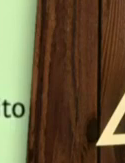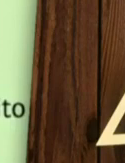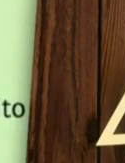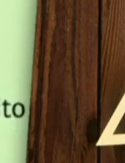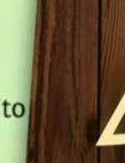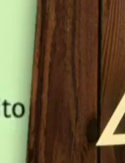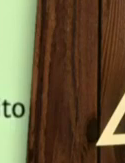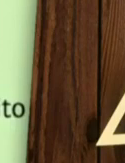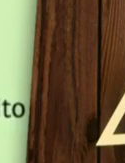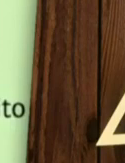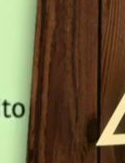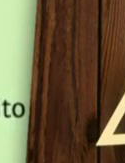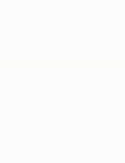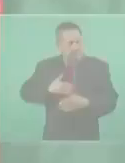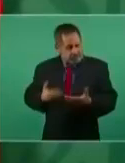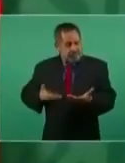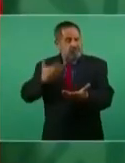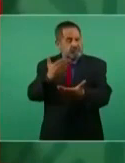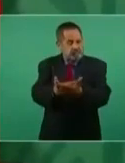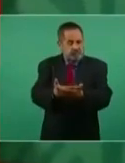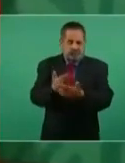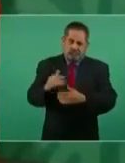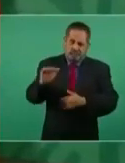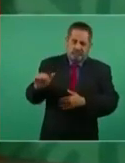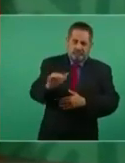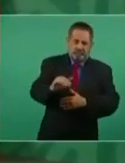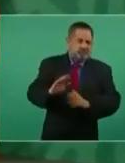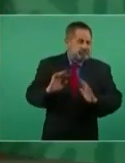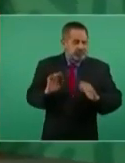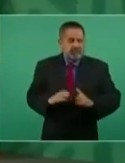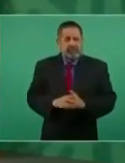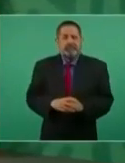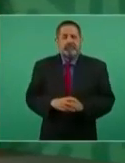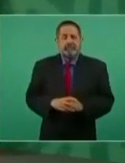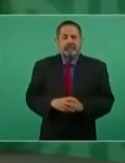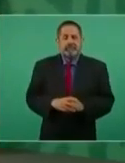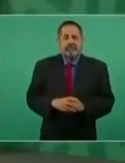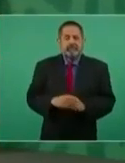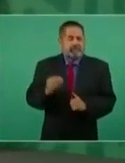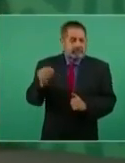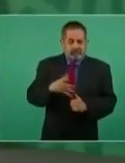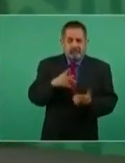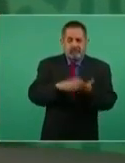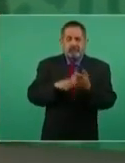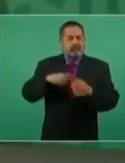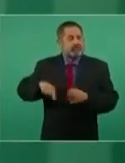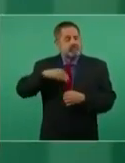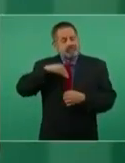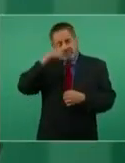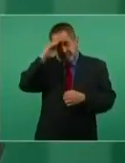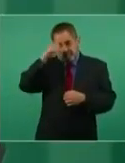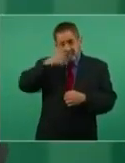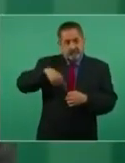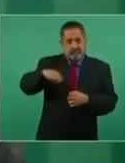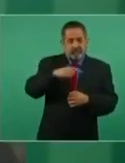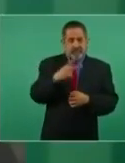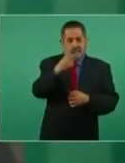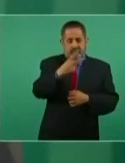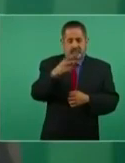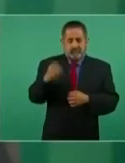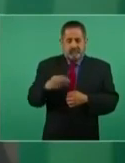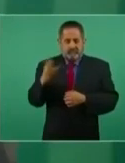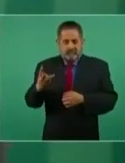ni el primero ni será el último presidente al que la Cámara no le haga caso. Esto es un hecho. ¿Ha pasado? Que yo tengo, desde que yo tengo